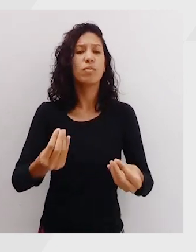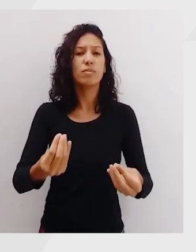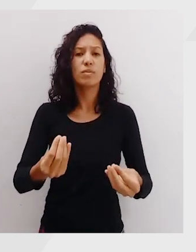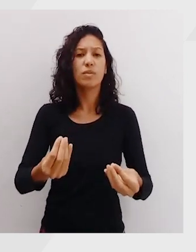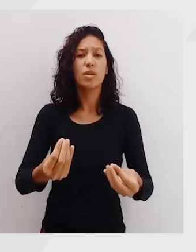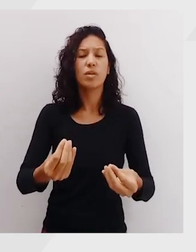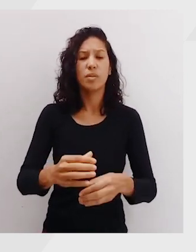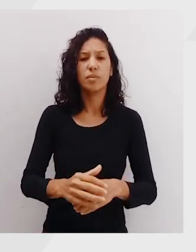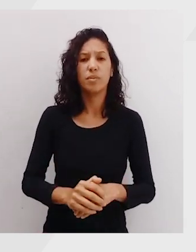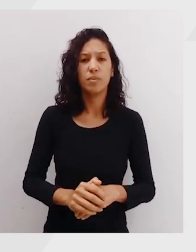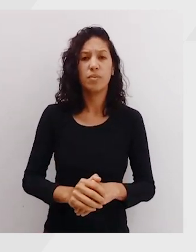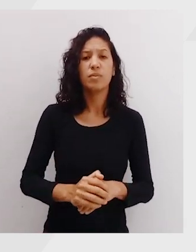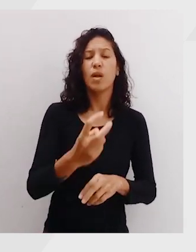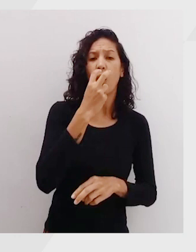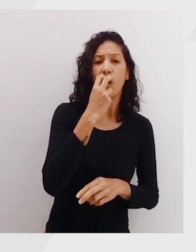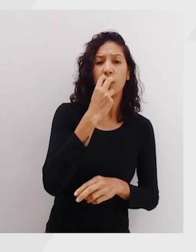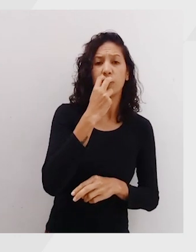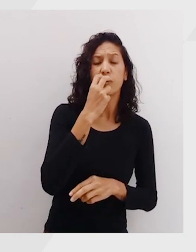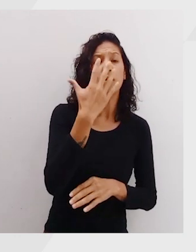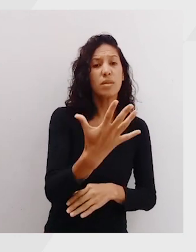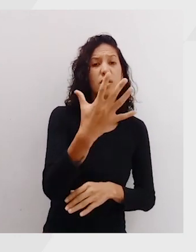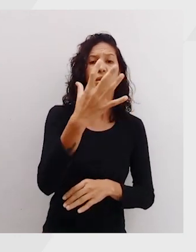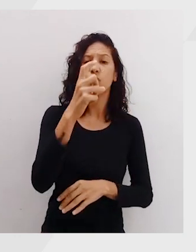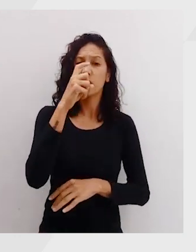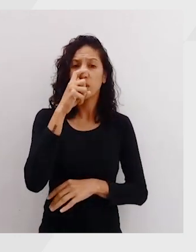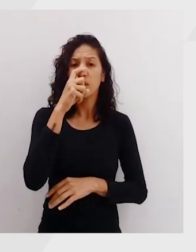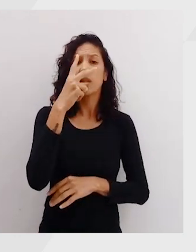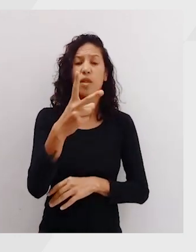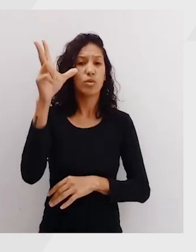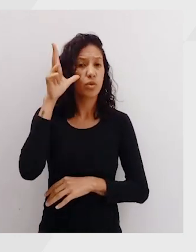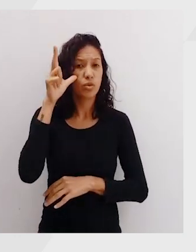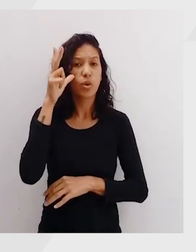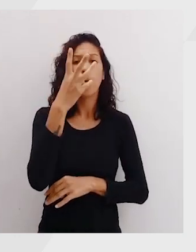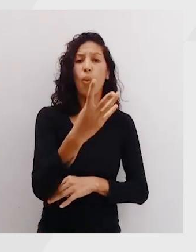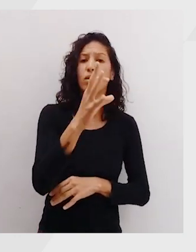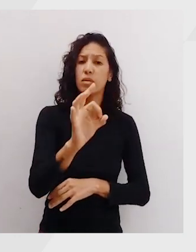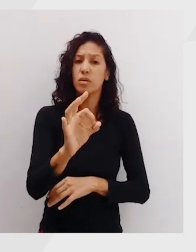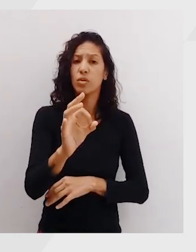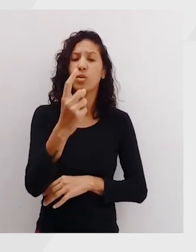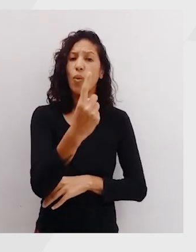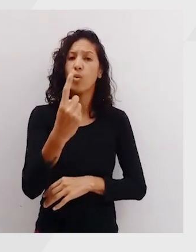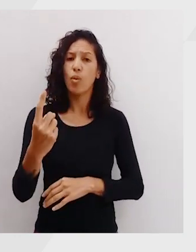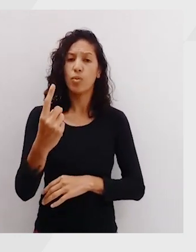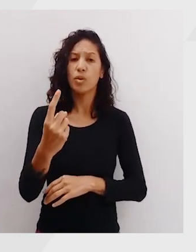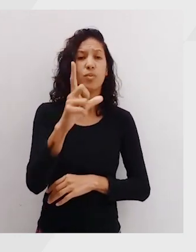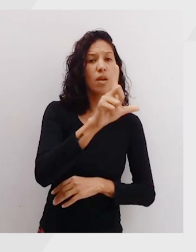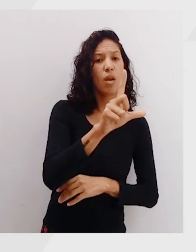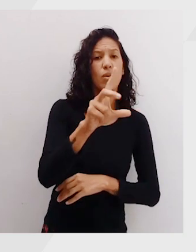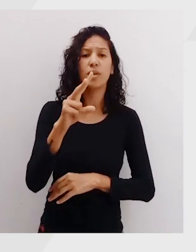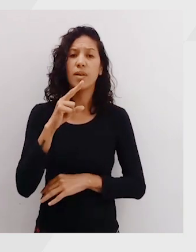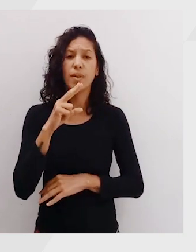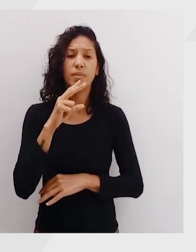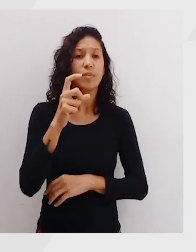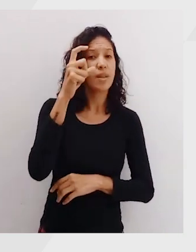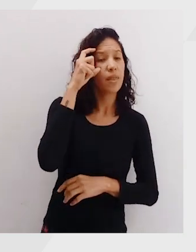donde podrán comunicarse es el 11 57 28 40 11 de